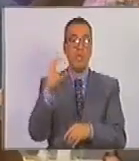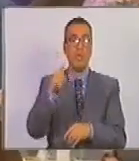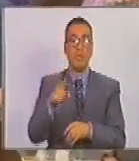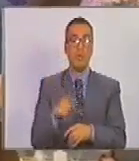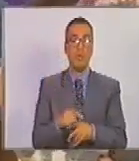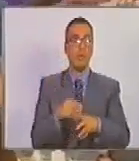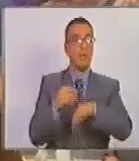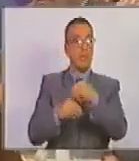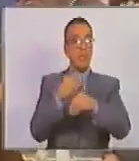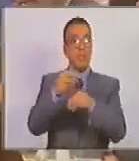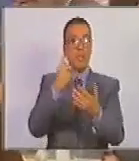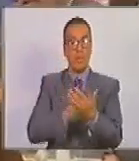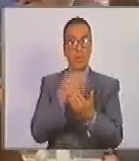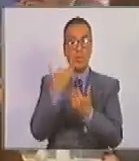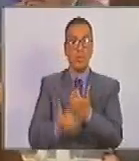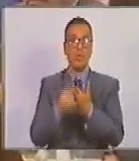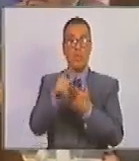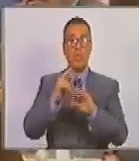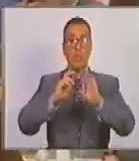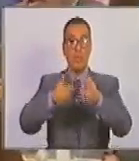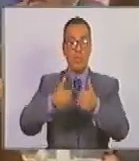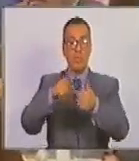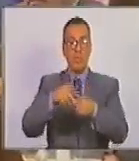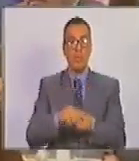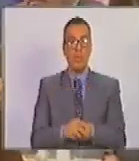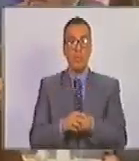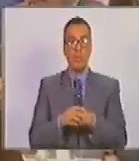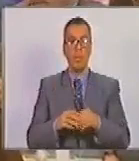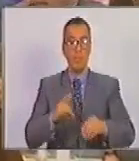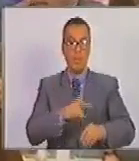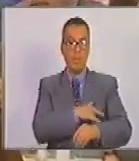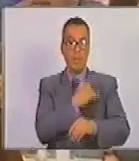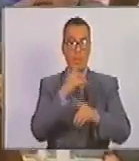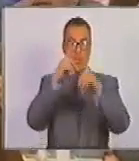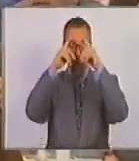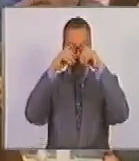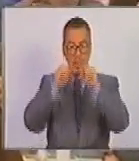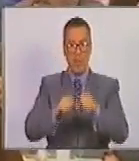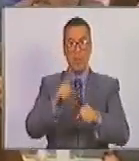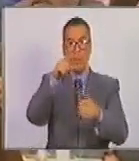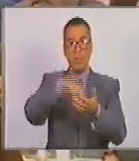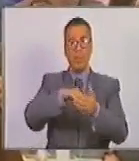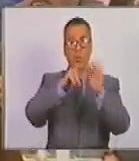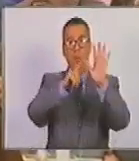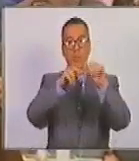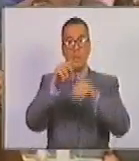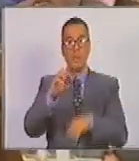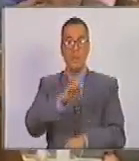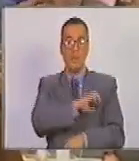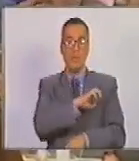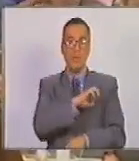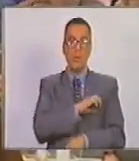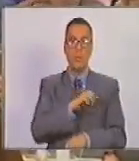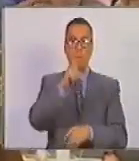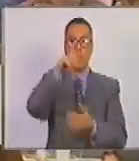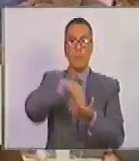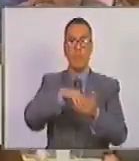llevó adelante un proyecto para comenzar carreras universitarias en enero de 1970